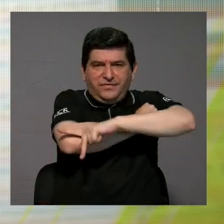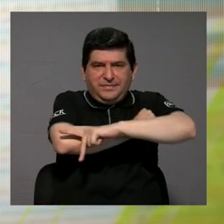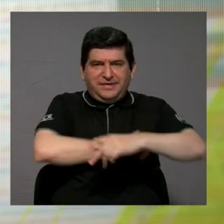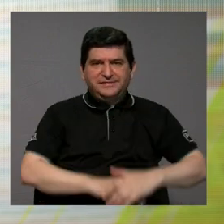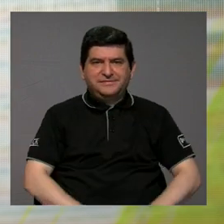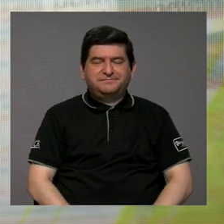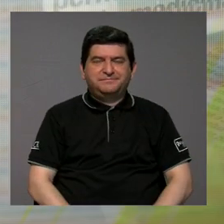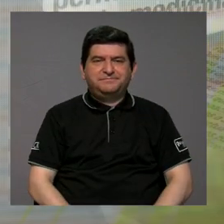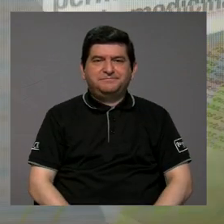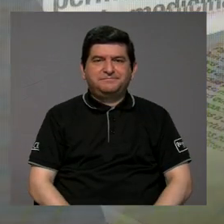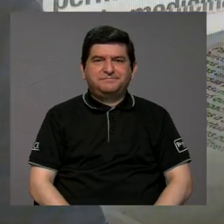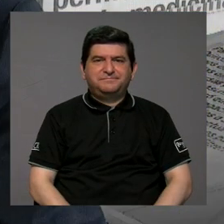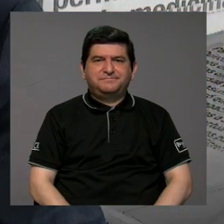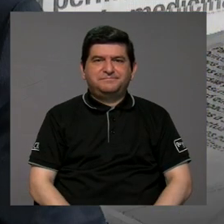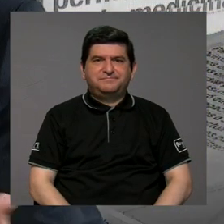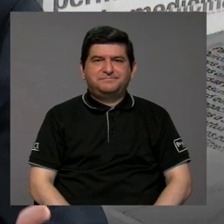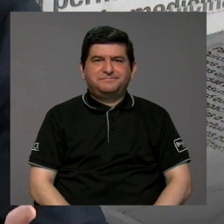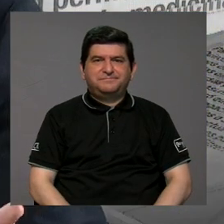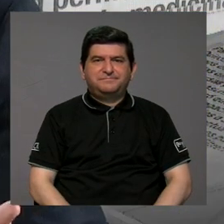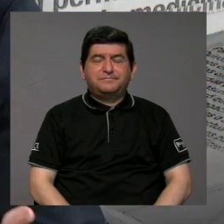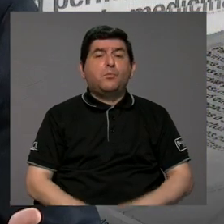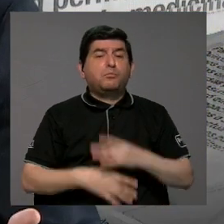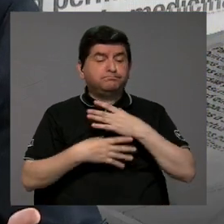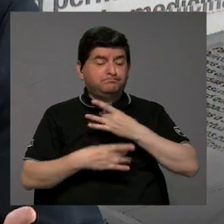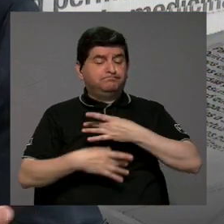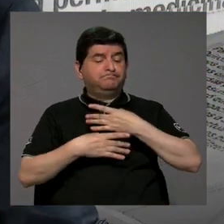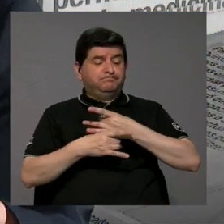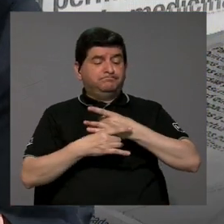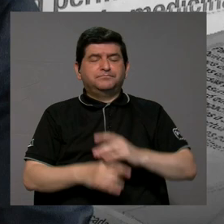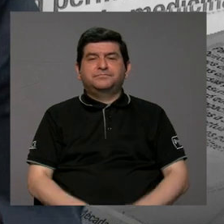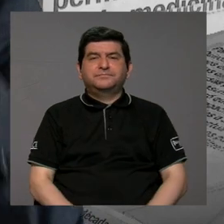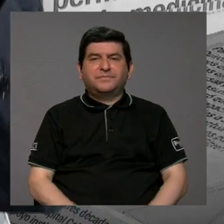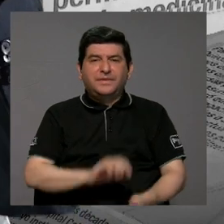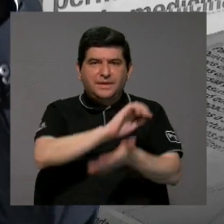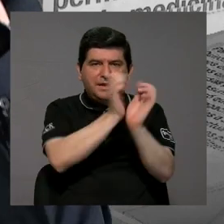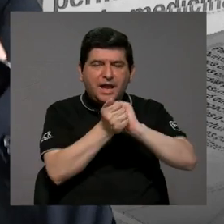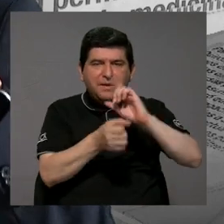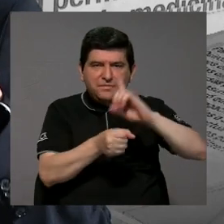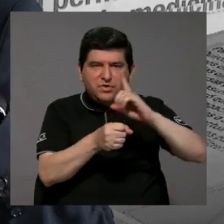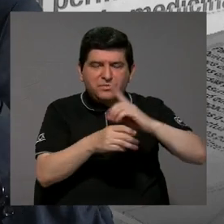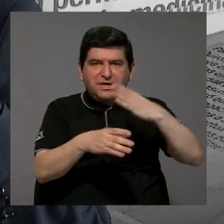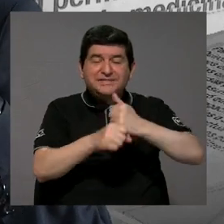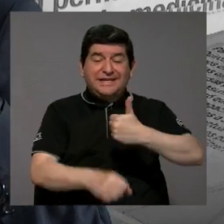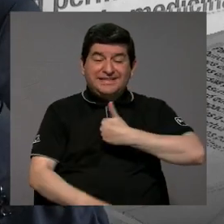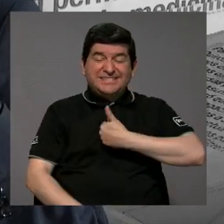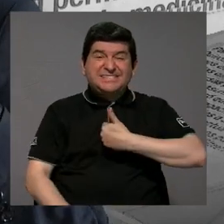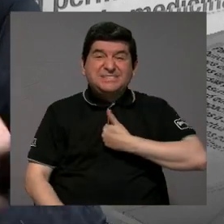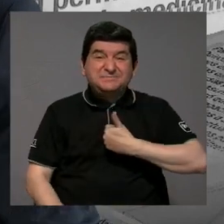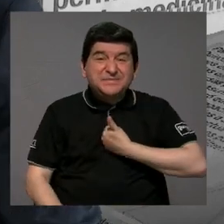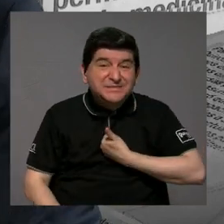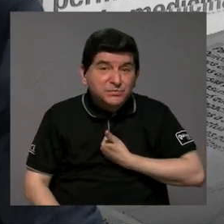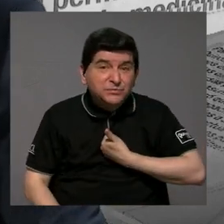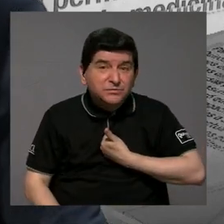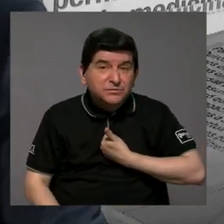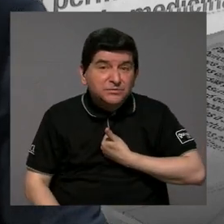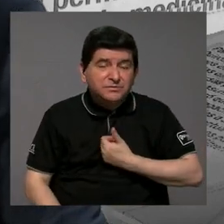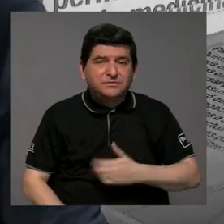país. Entonces, vean que es muy interesante porque es una reforma que las y los diputados tienen que hacerse sobre ellos mismos.